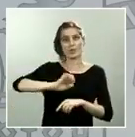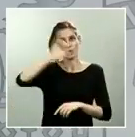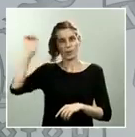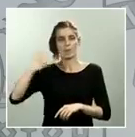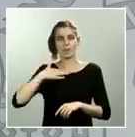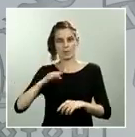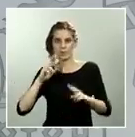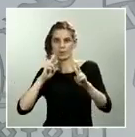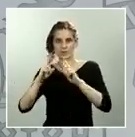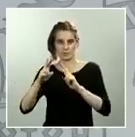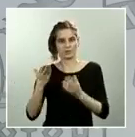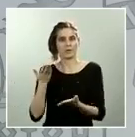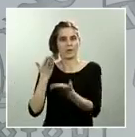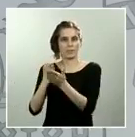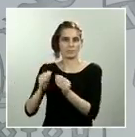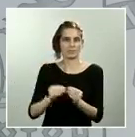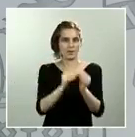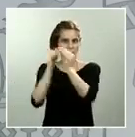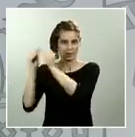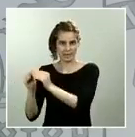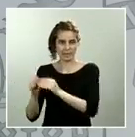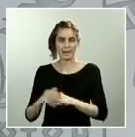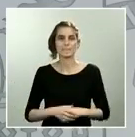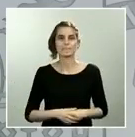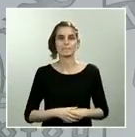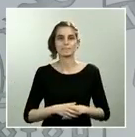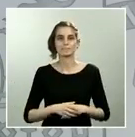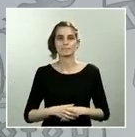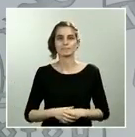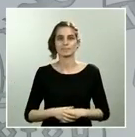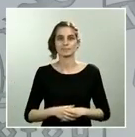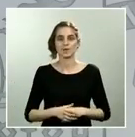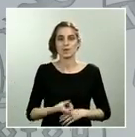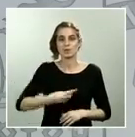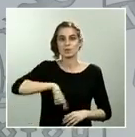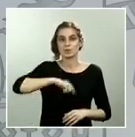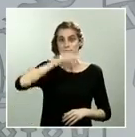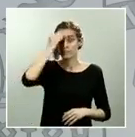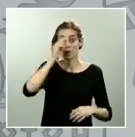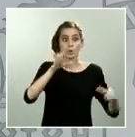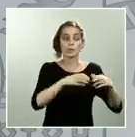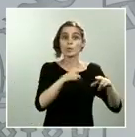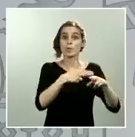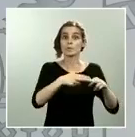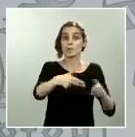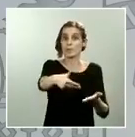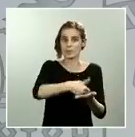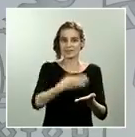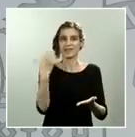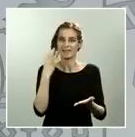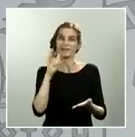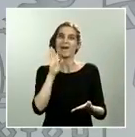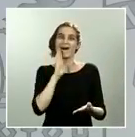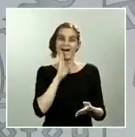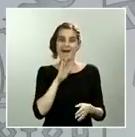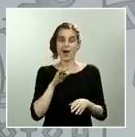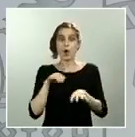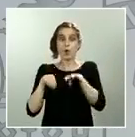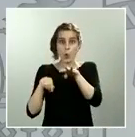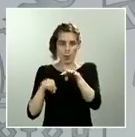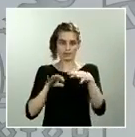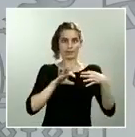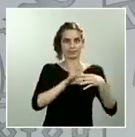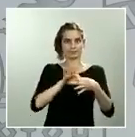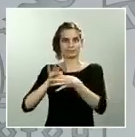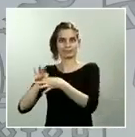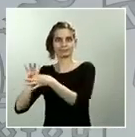consideramos que todas las propuestas que quieran hacer los grupos se tendrán que hacer en ese marco y evidentemente al tratarse ya de una comisión